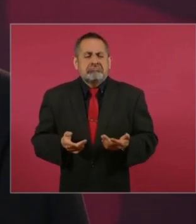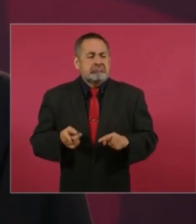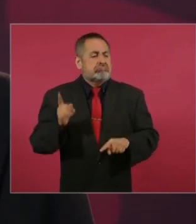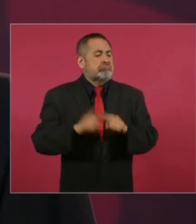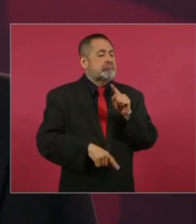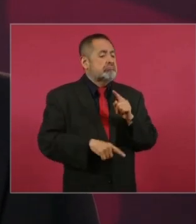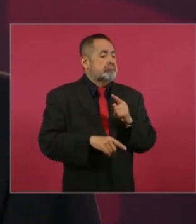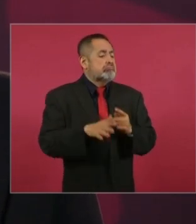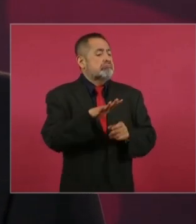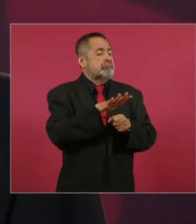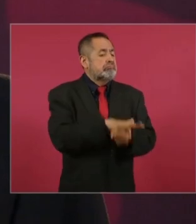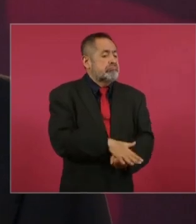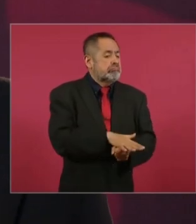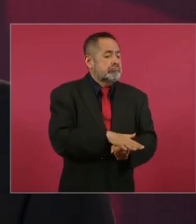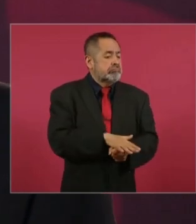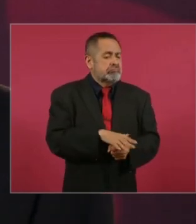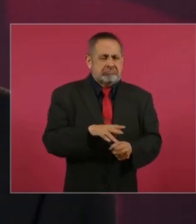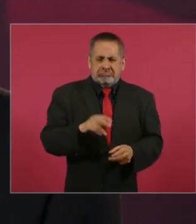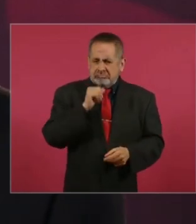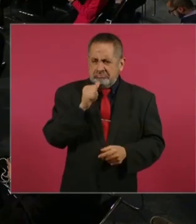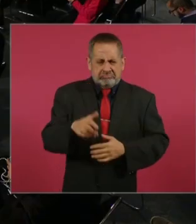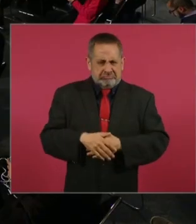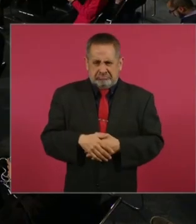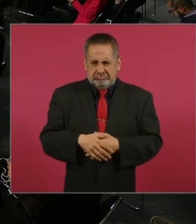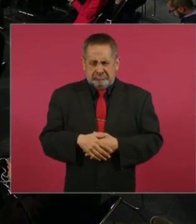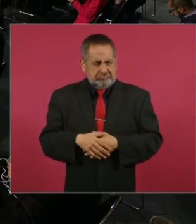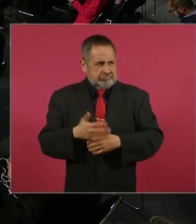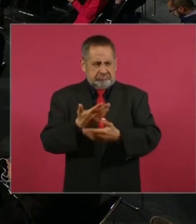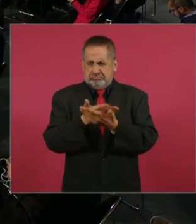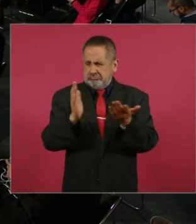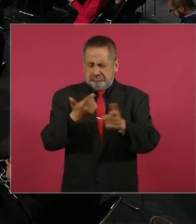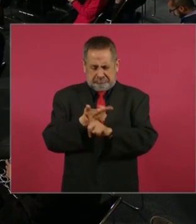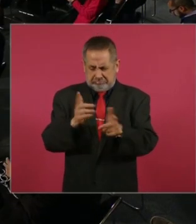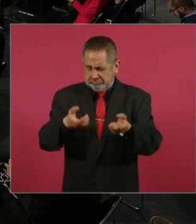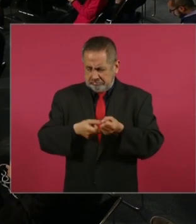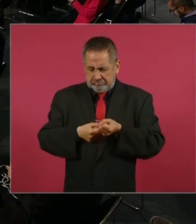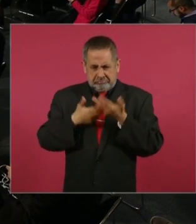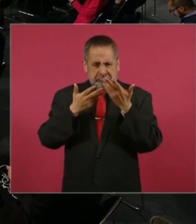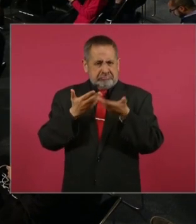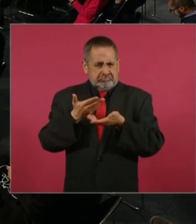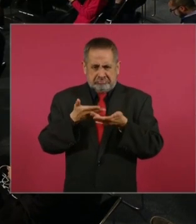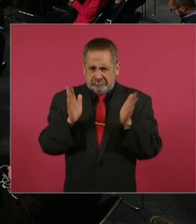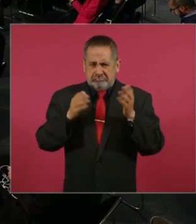limita su libertad de expresión, de manifestación?